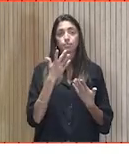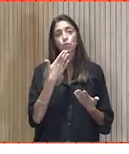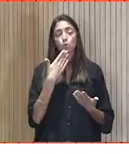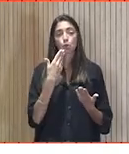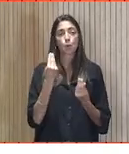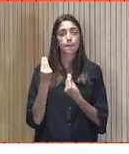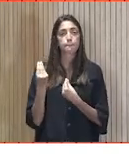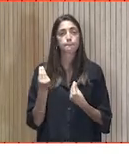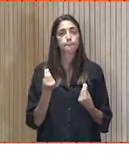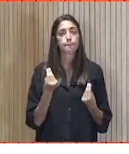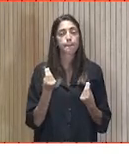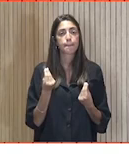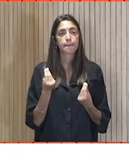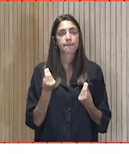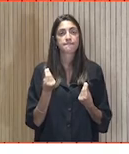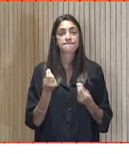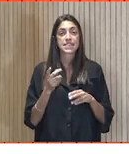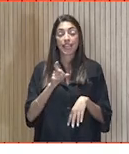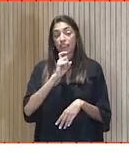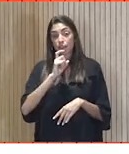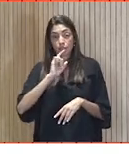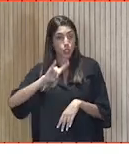complicación, ¿no?